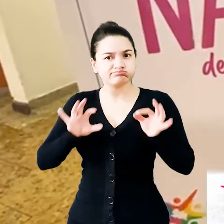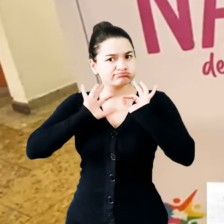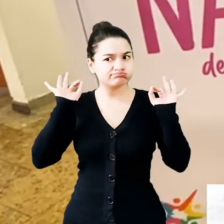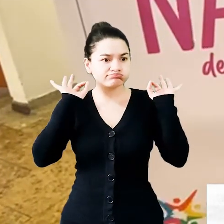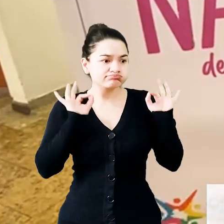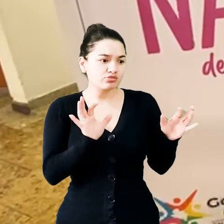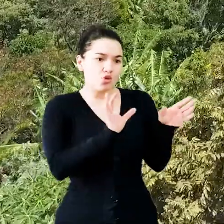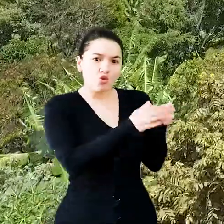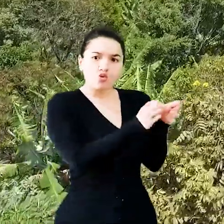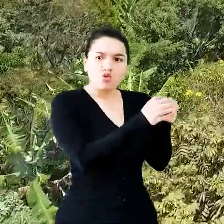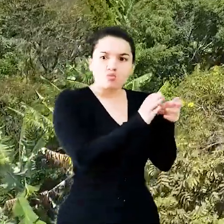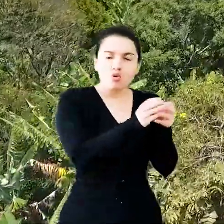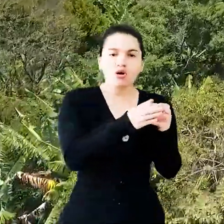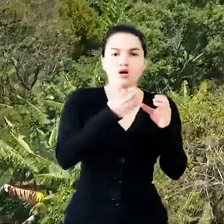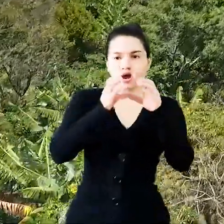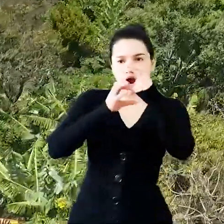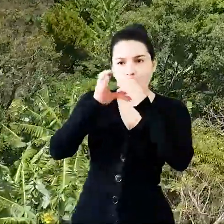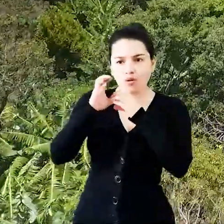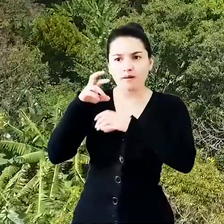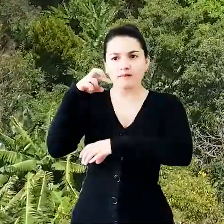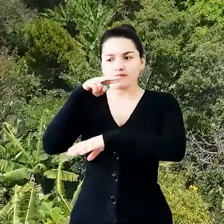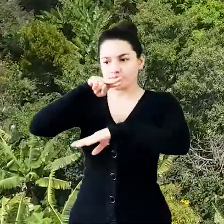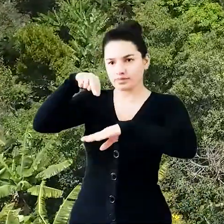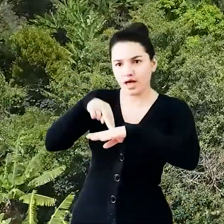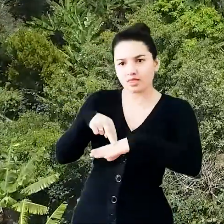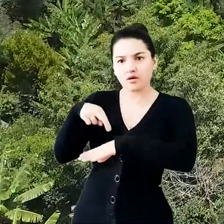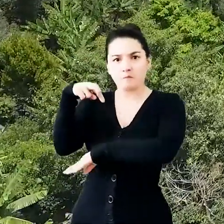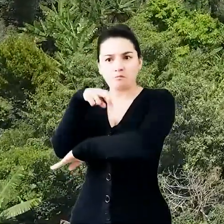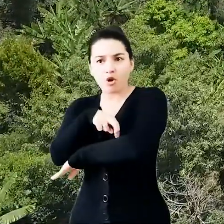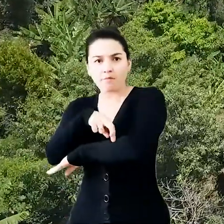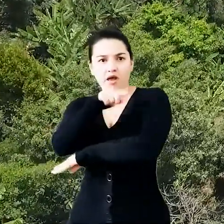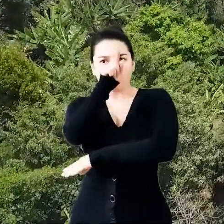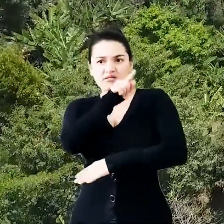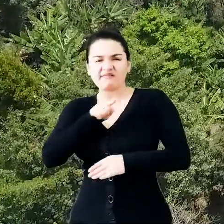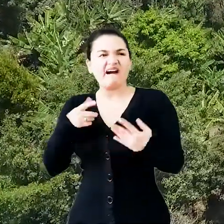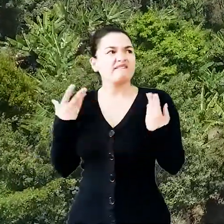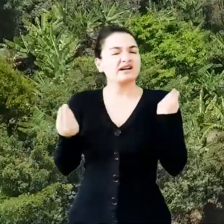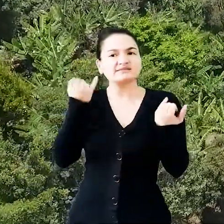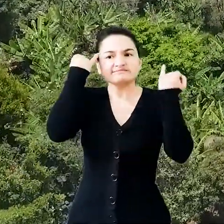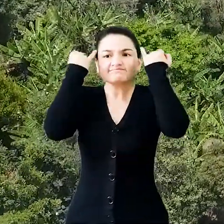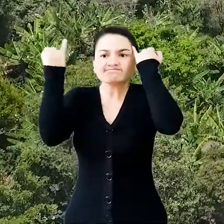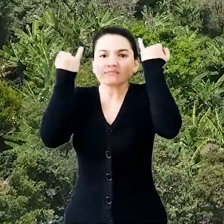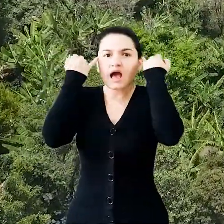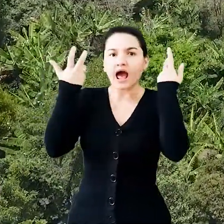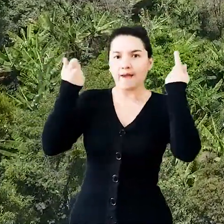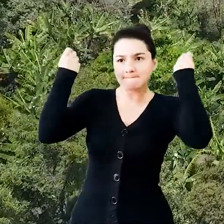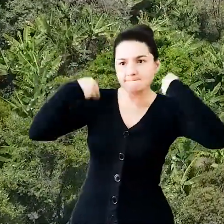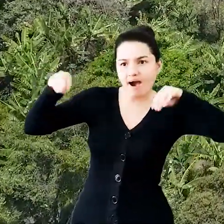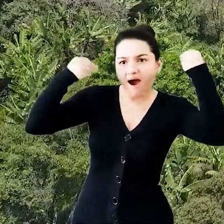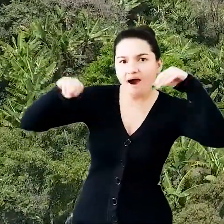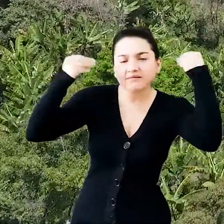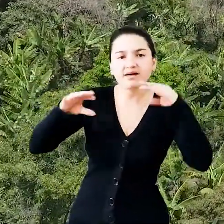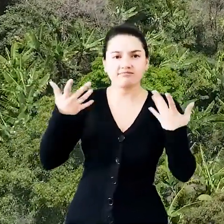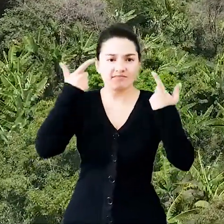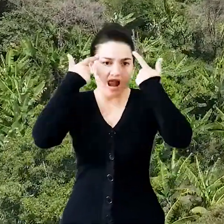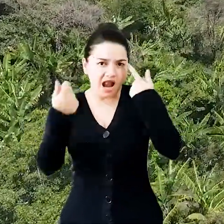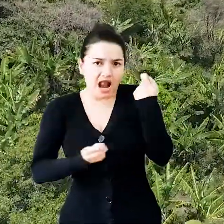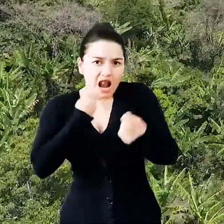turísticos de Cauca y de Nariño puedan realizar una rueda de negocios y puedan